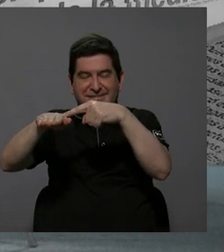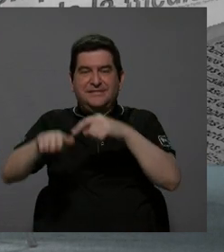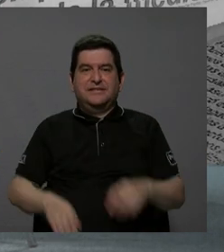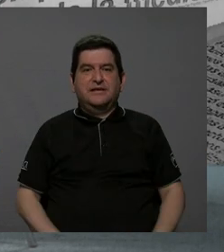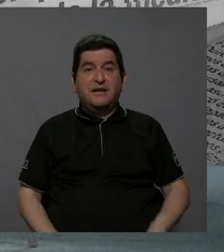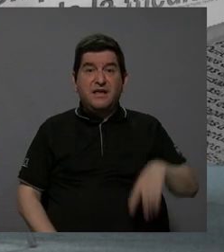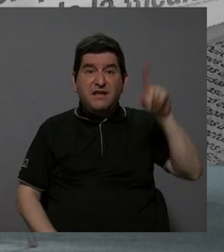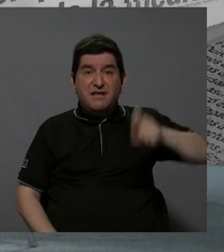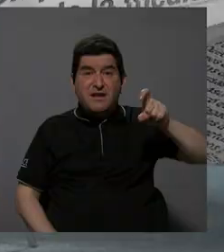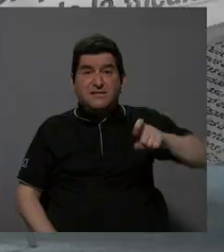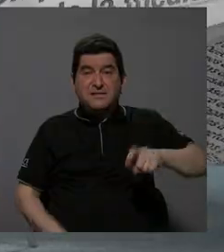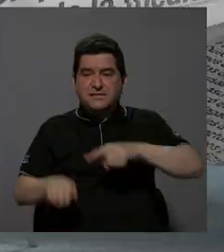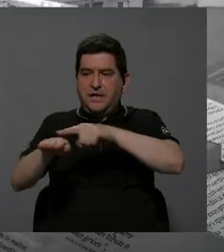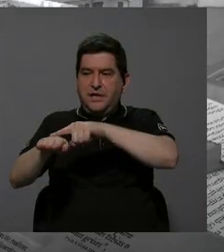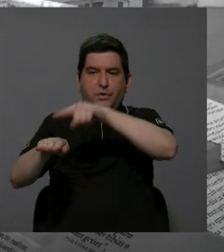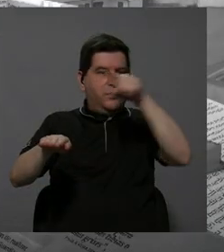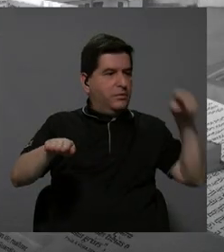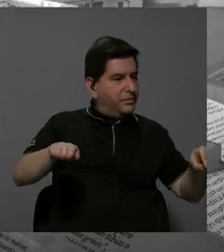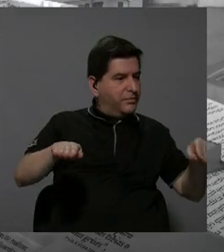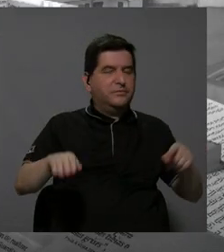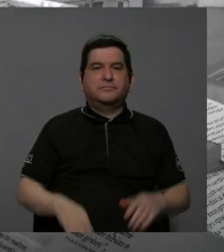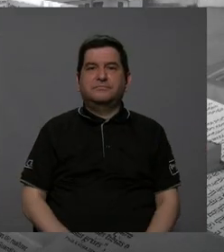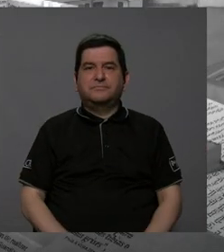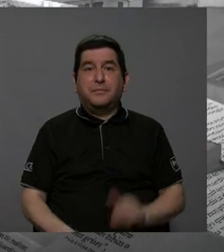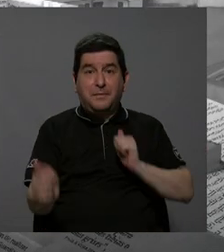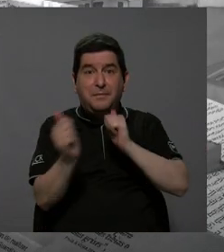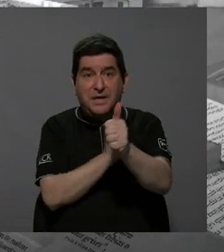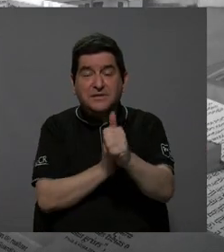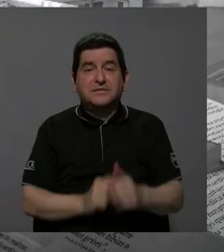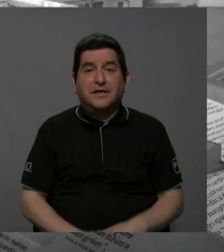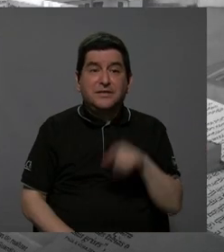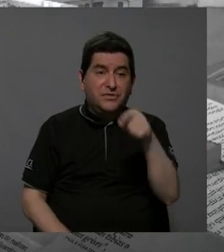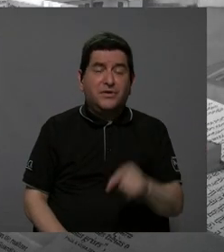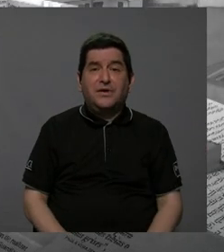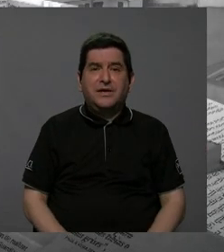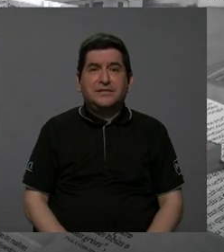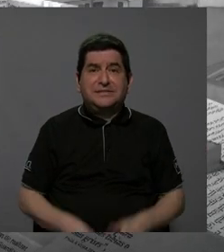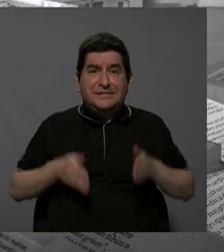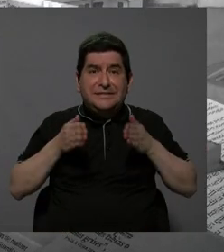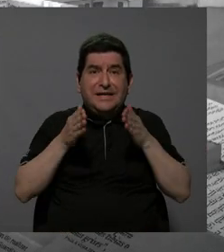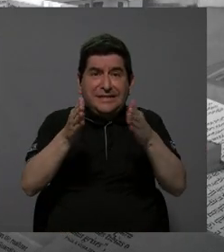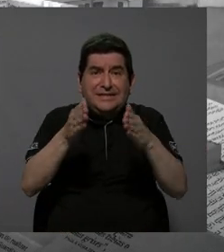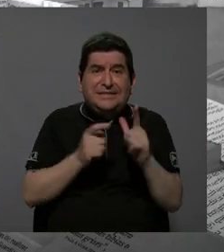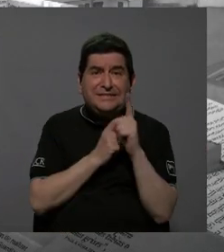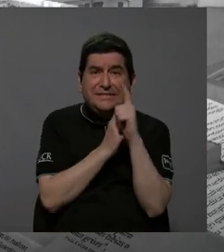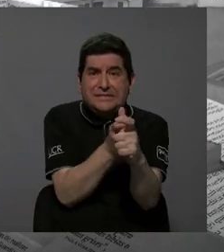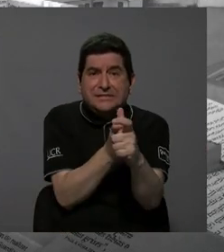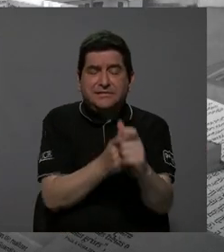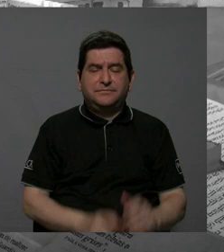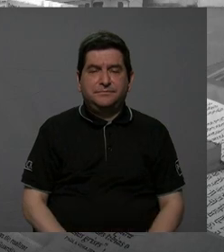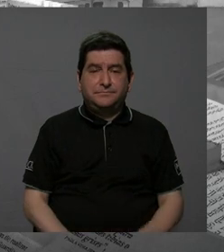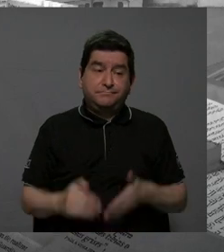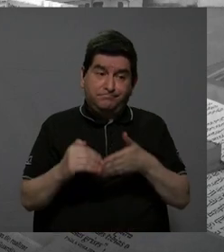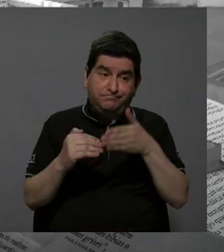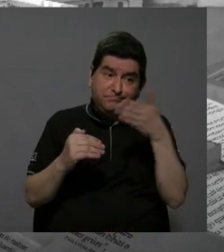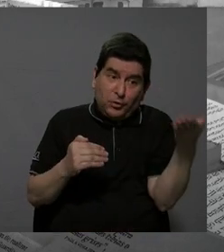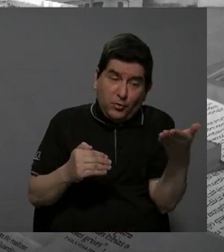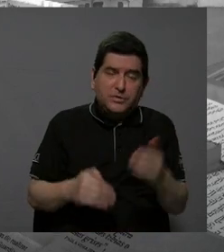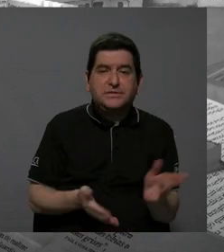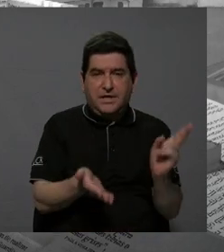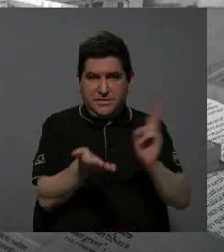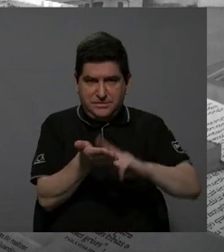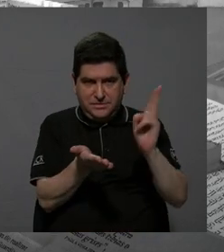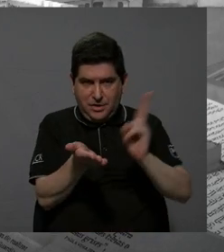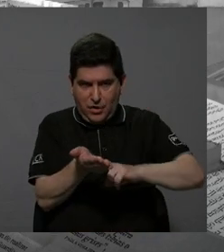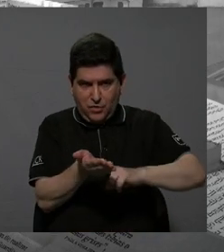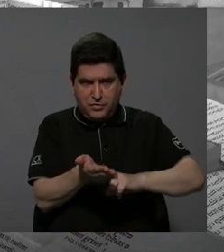y necesariamente tiene que cruzar esa carretera de alta velocidad. Entonces, todo eso está identificado y si bien es cierto, hay cosas que el contrato